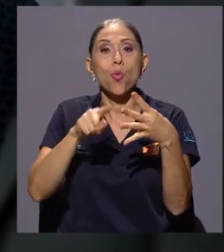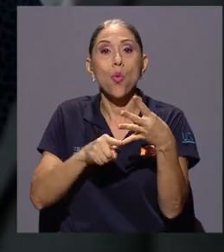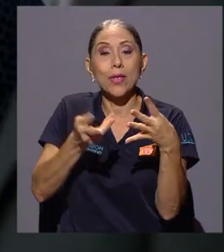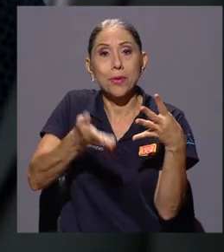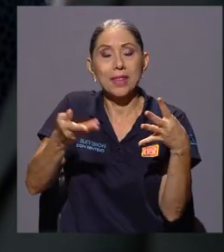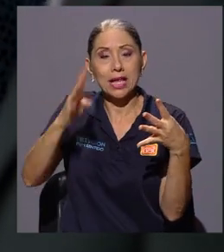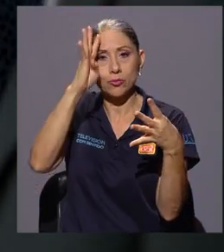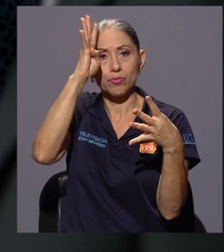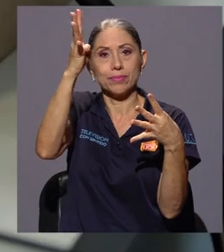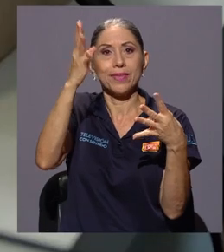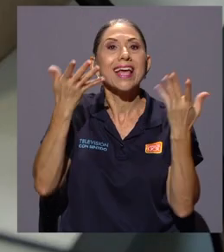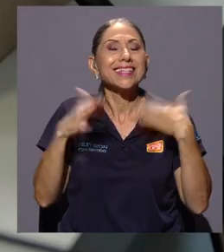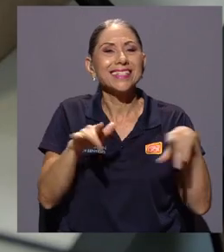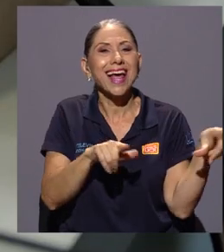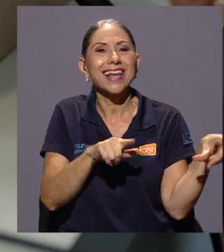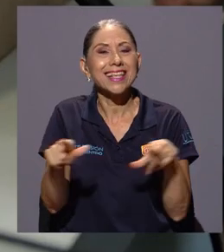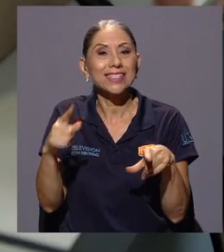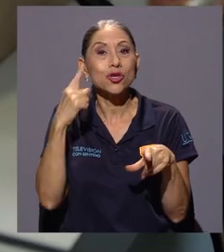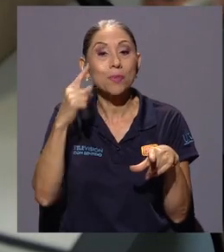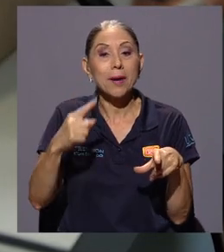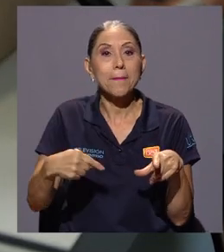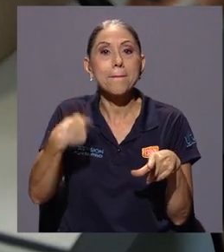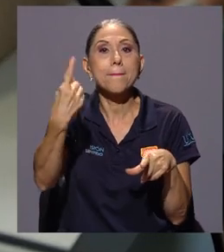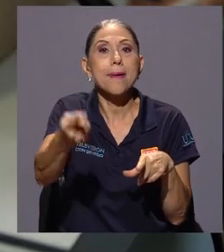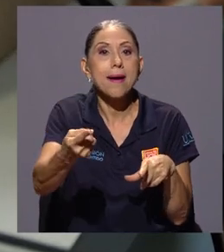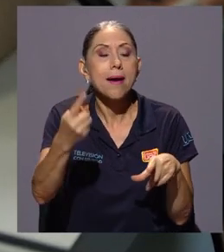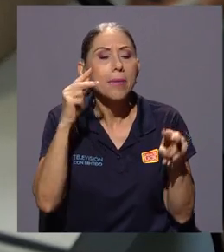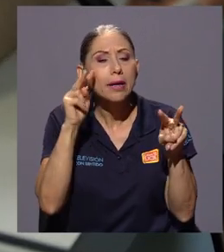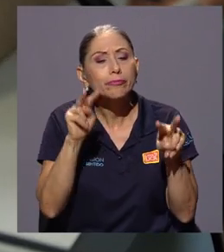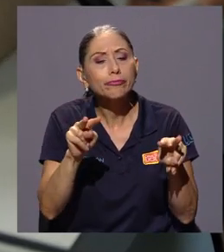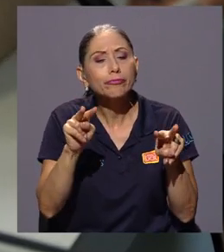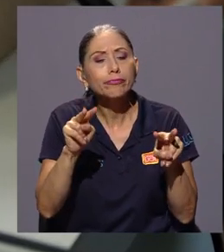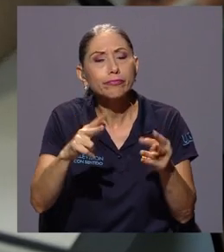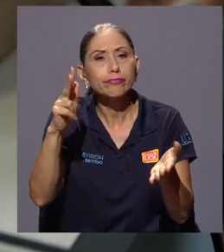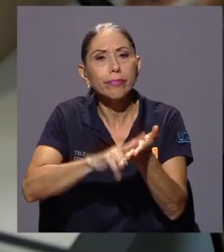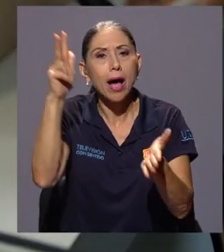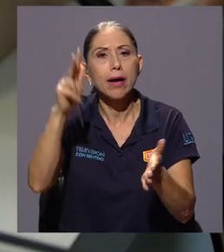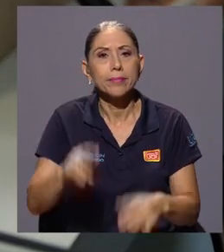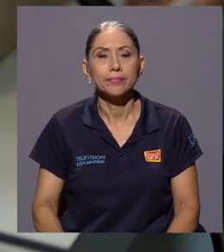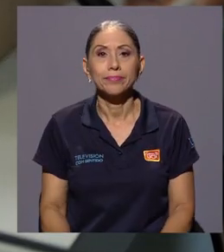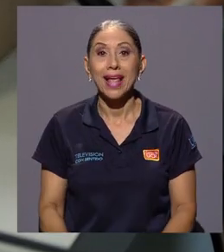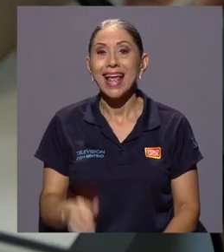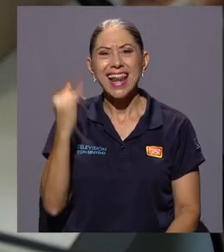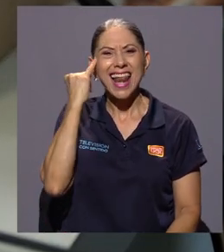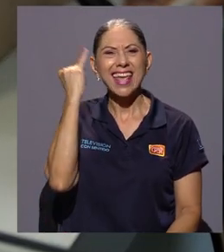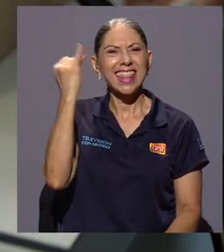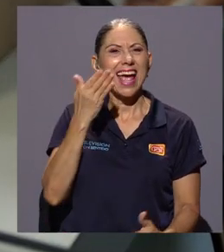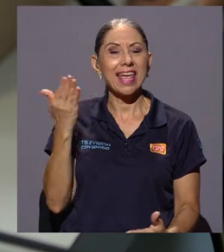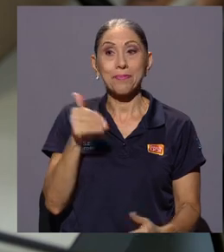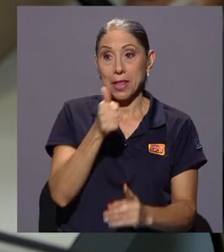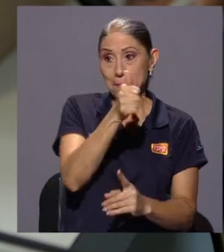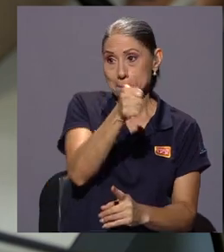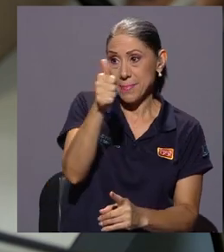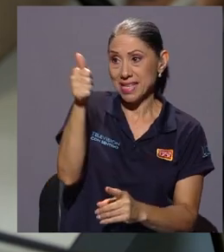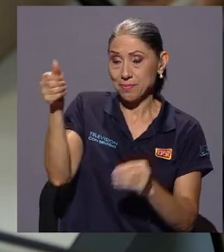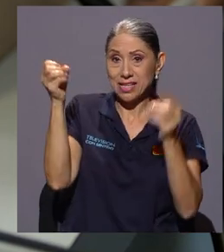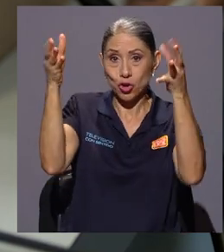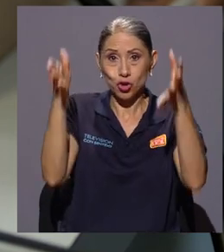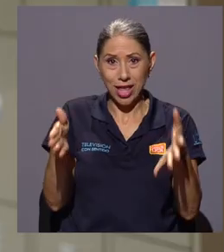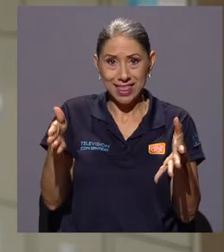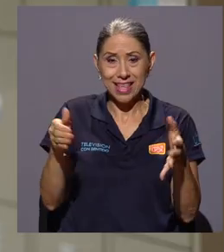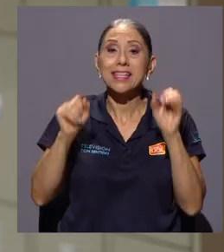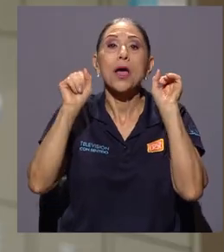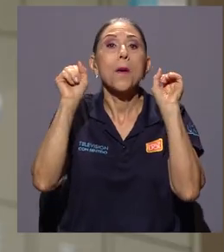inventaron cuatro artefactos, los cuales ya están listos para pasar a la siguiente fase de validación. La idea es que las mismas docentes, que son las que están